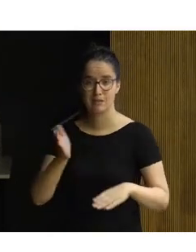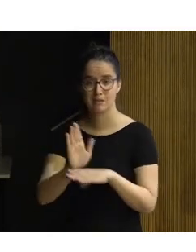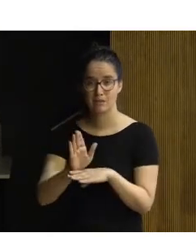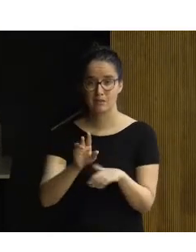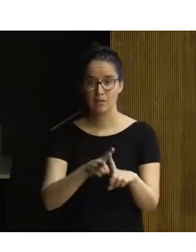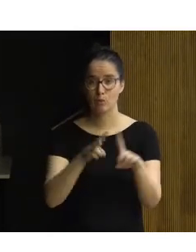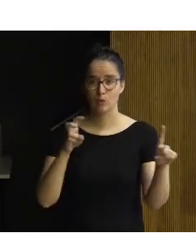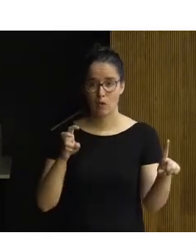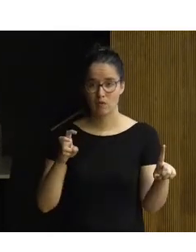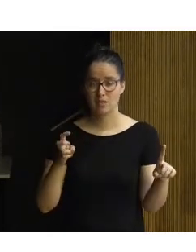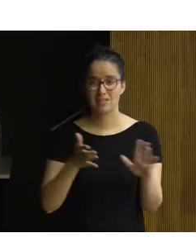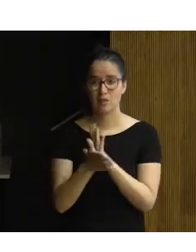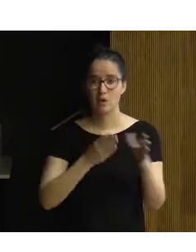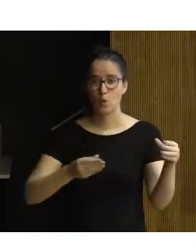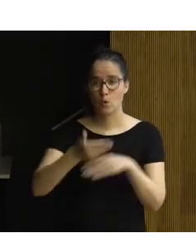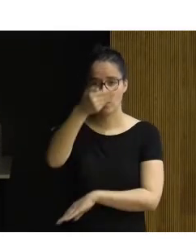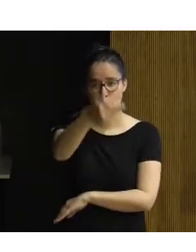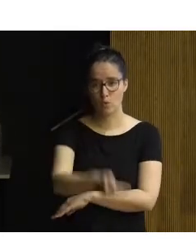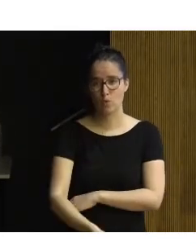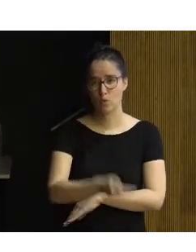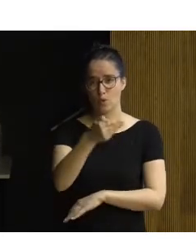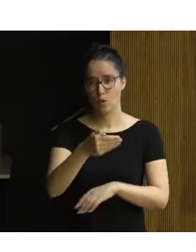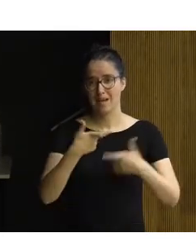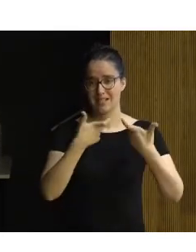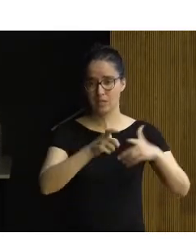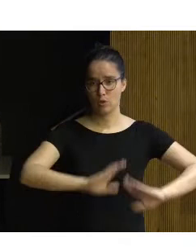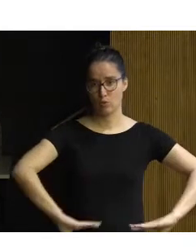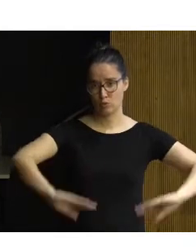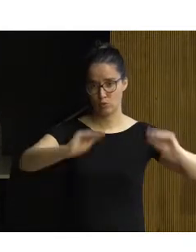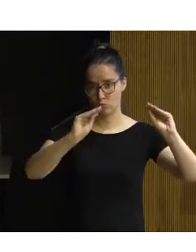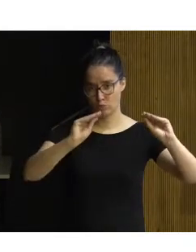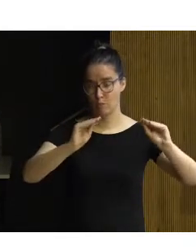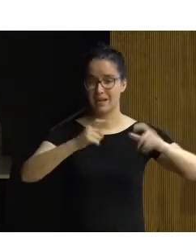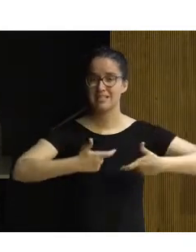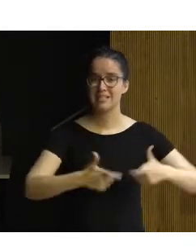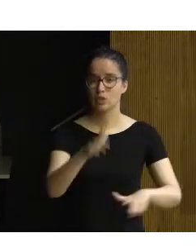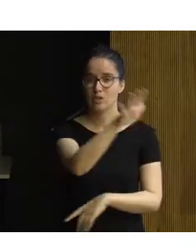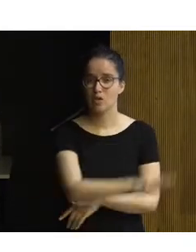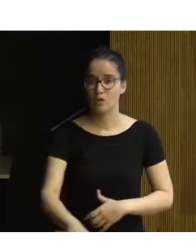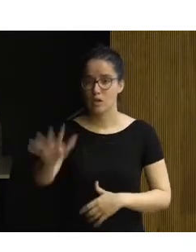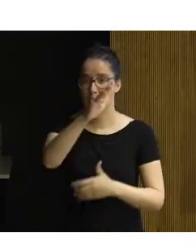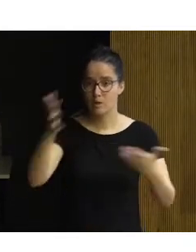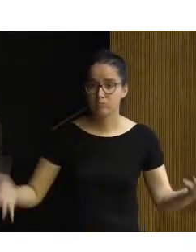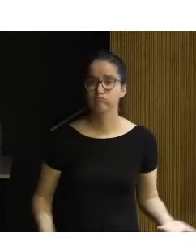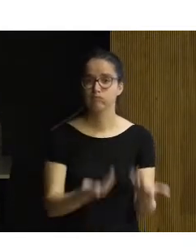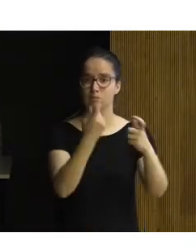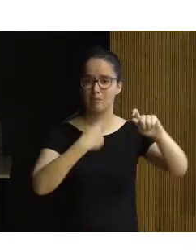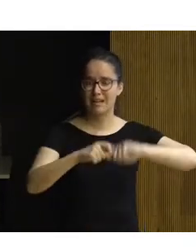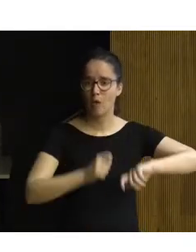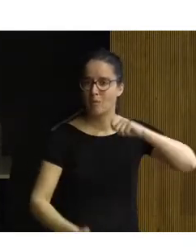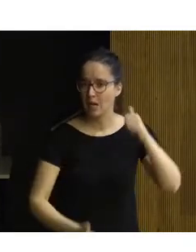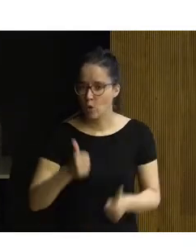desde el punto de vista que es un documento importante para el sector, para el sector nacional, para el impulso de mercado, para la competitividad.